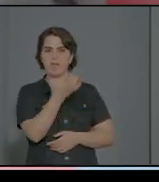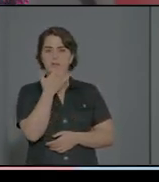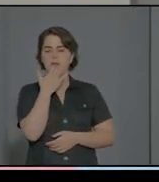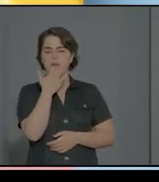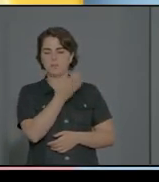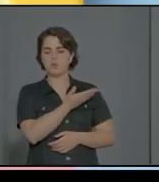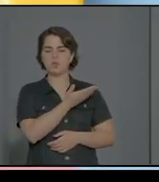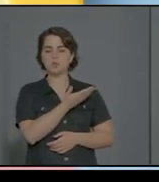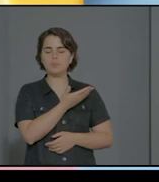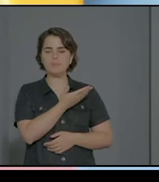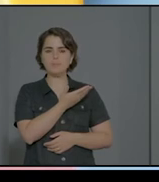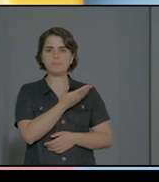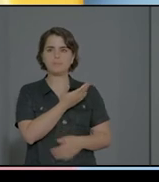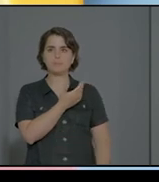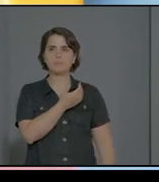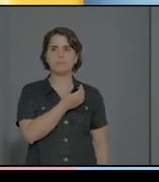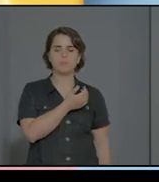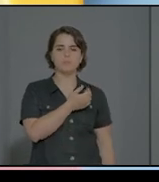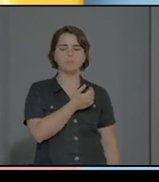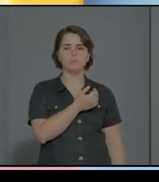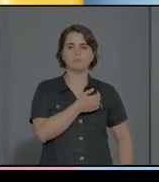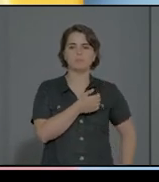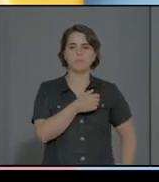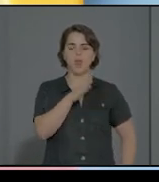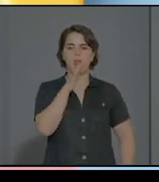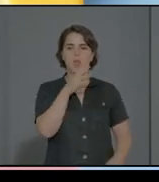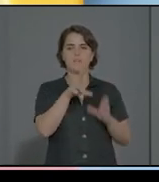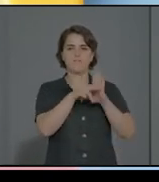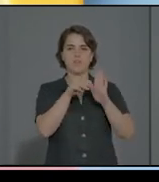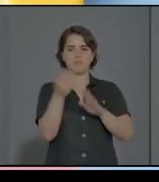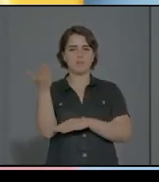enseñaros este vídeo y luego vamos a ver.